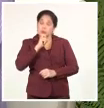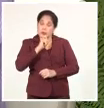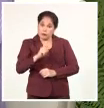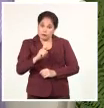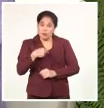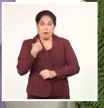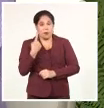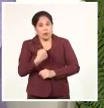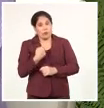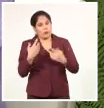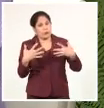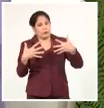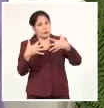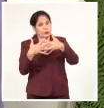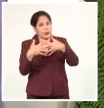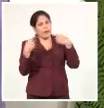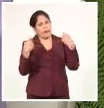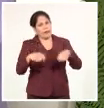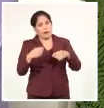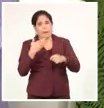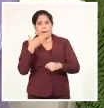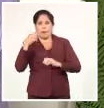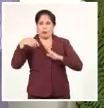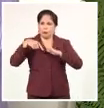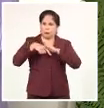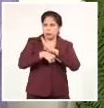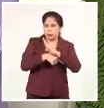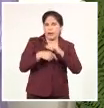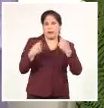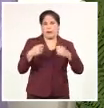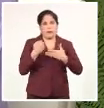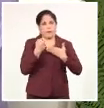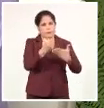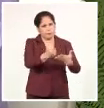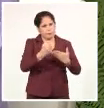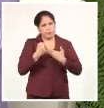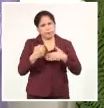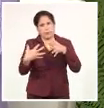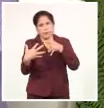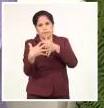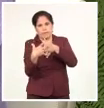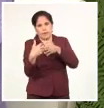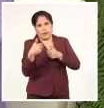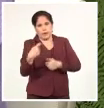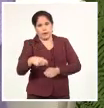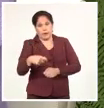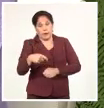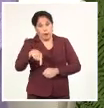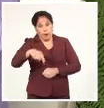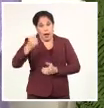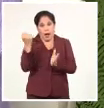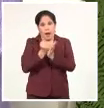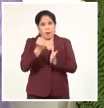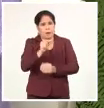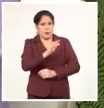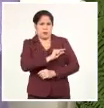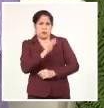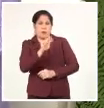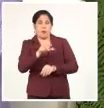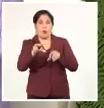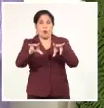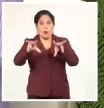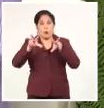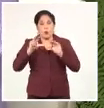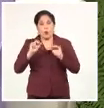para seguir despechando nuestra cooperación y nuestra colaboración mutua porque acabamos de aprobar recientemente un amplio